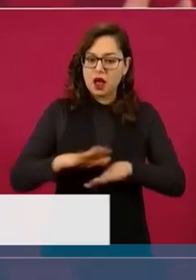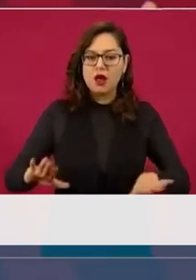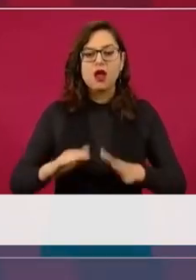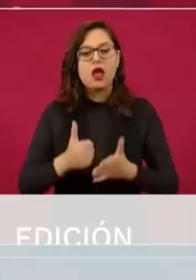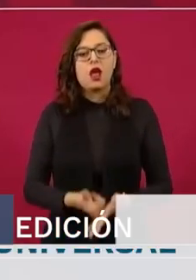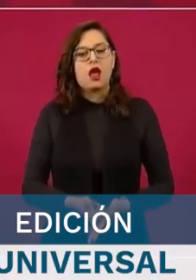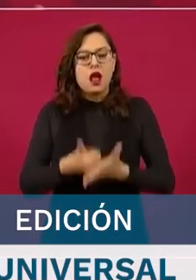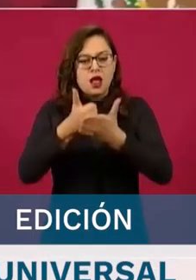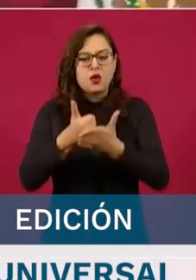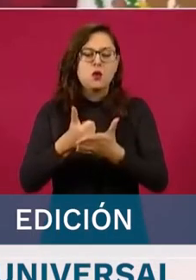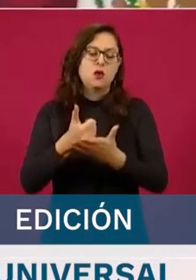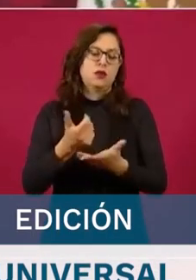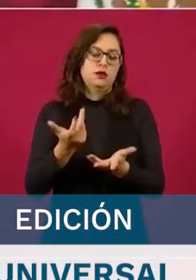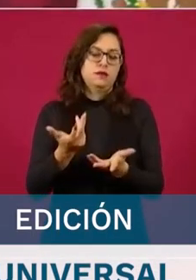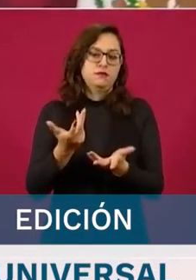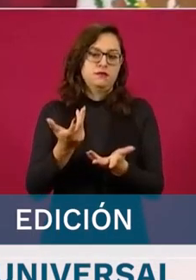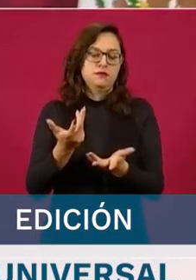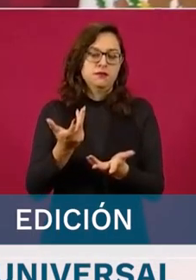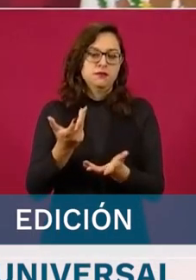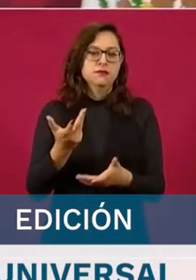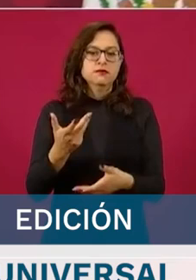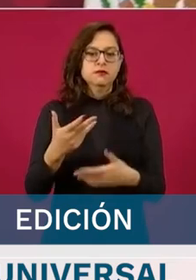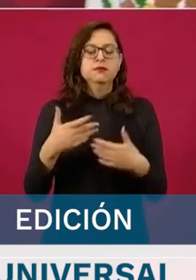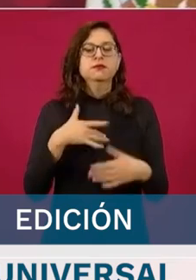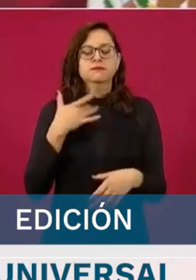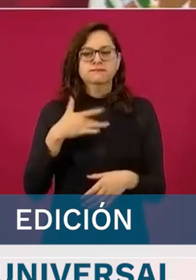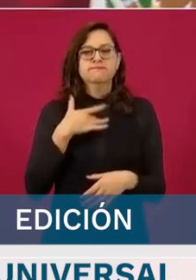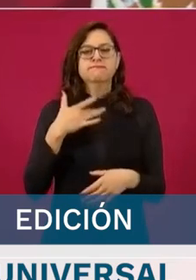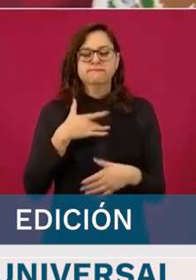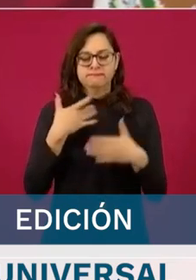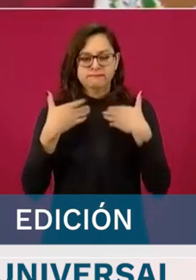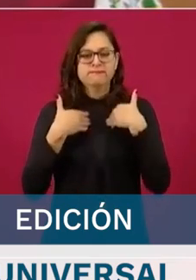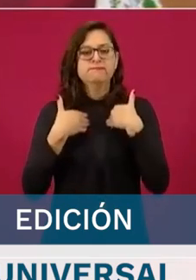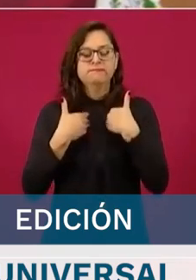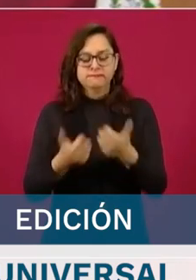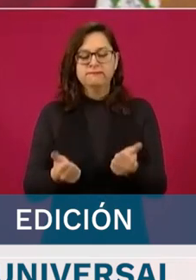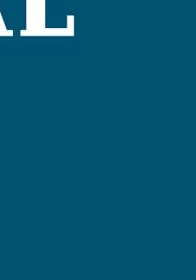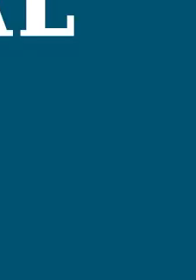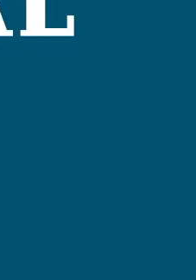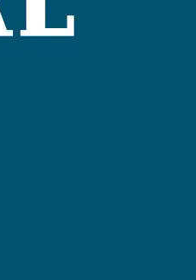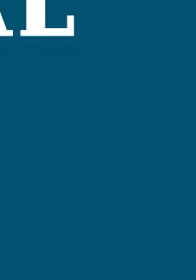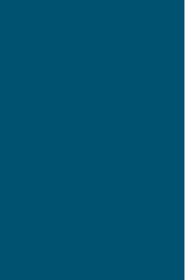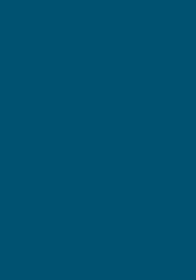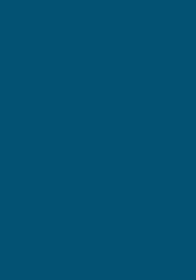entender bien qué está sucediendo.